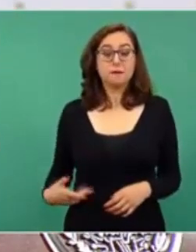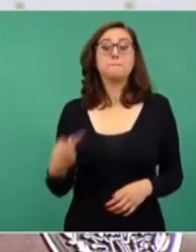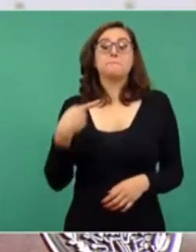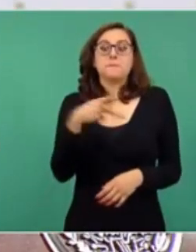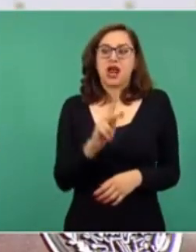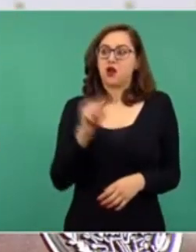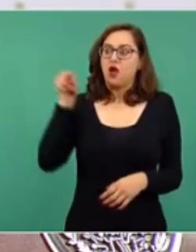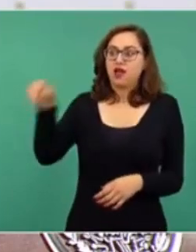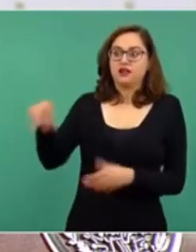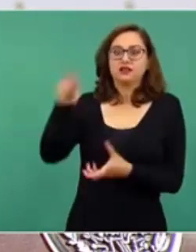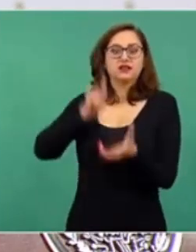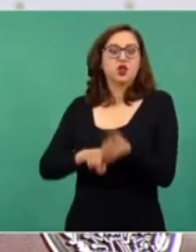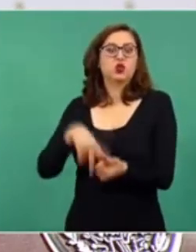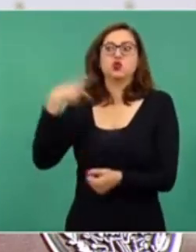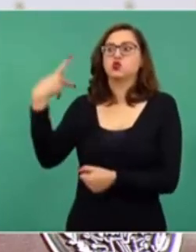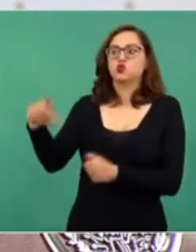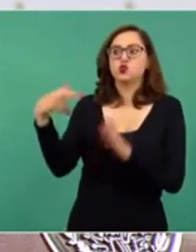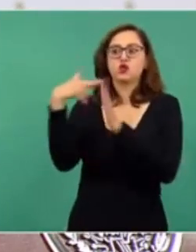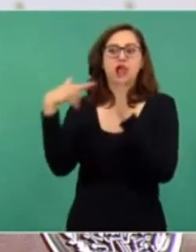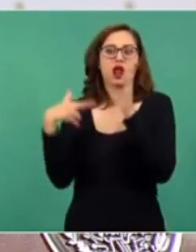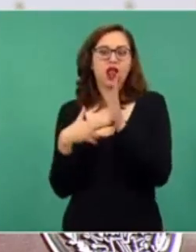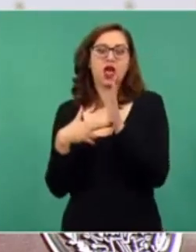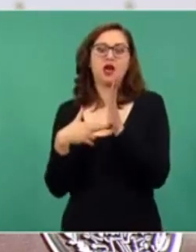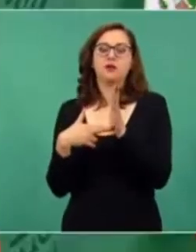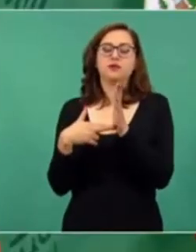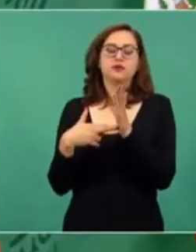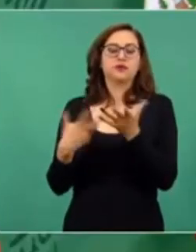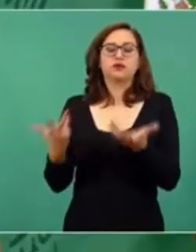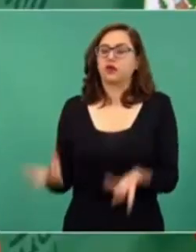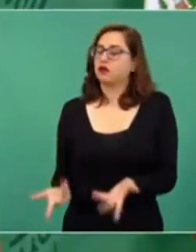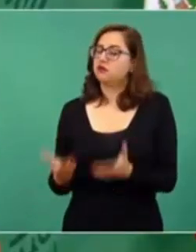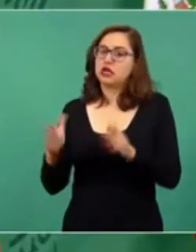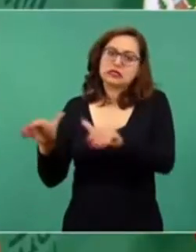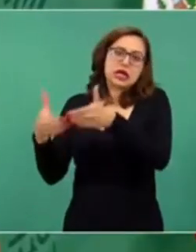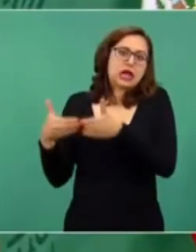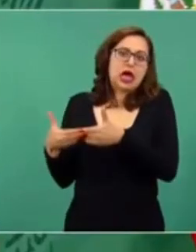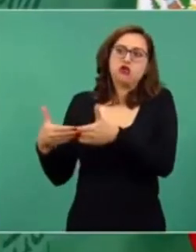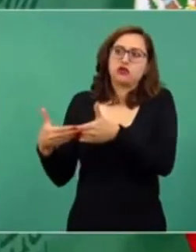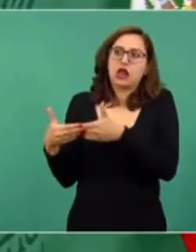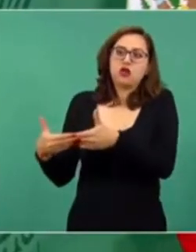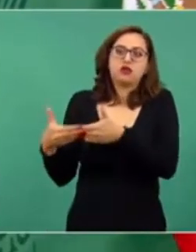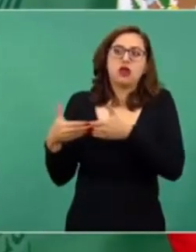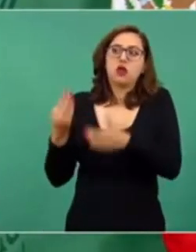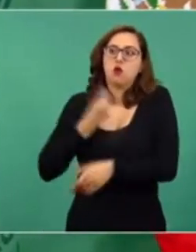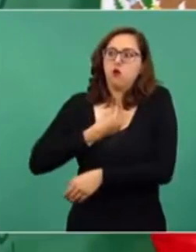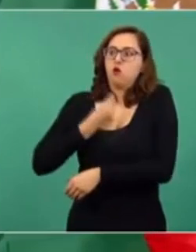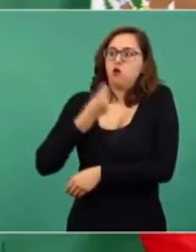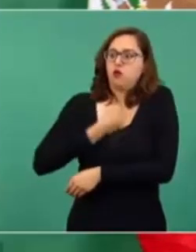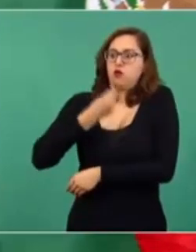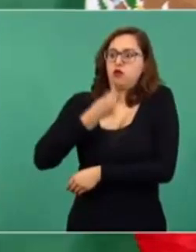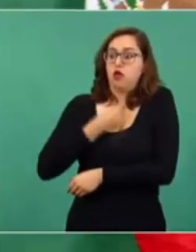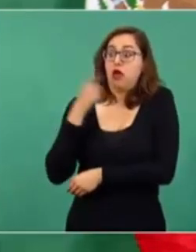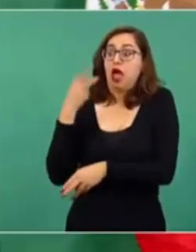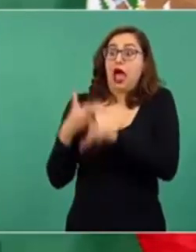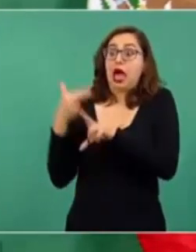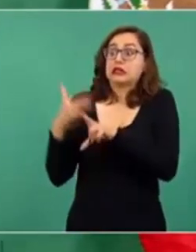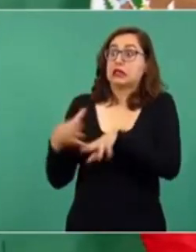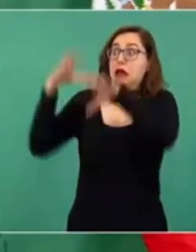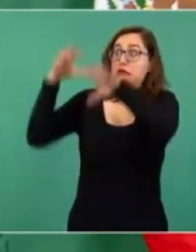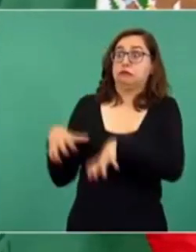porque no se turbinaba, porque estaba prohibido.